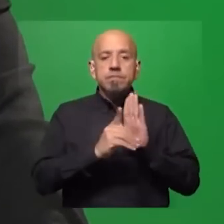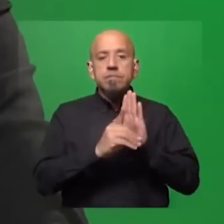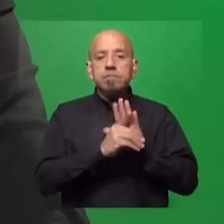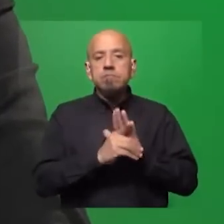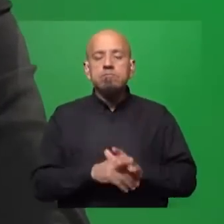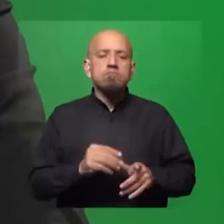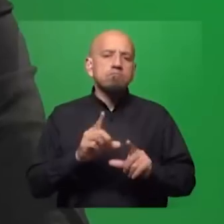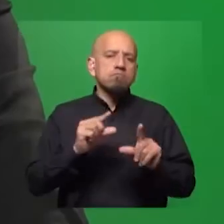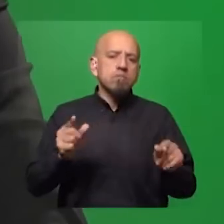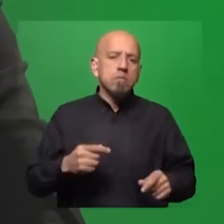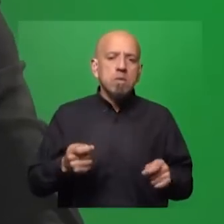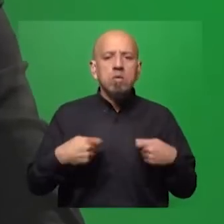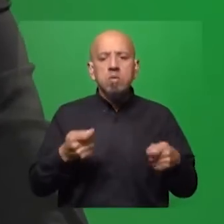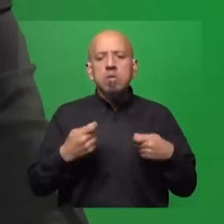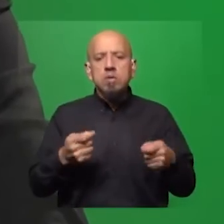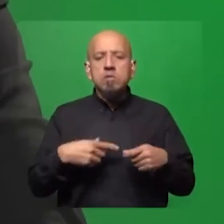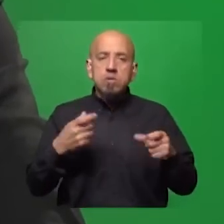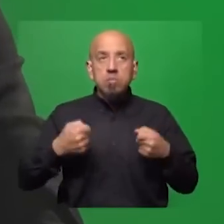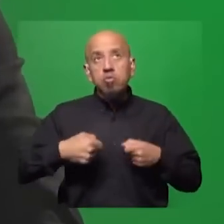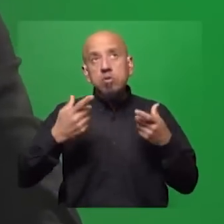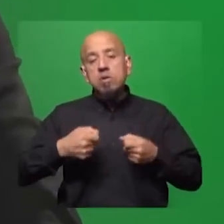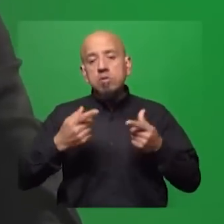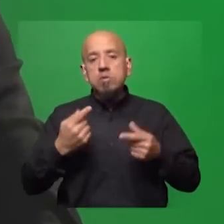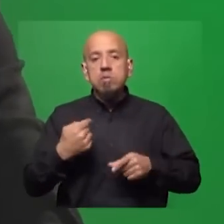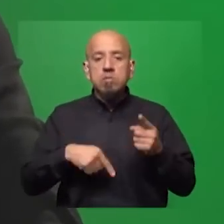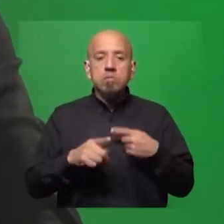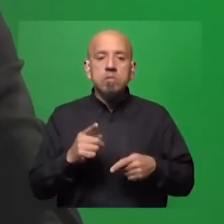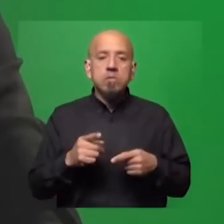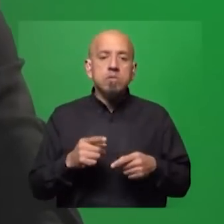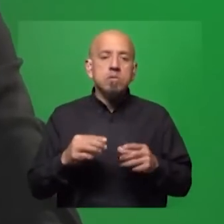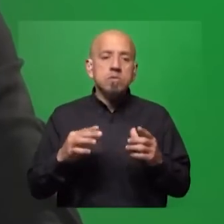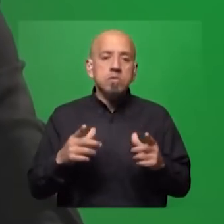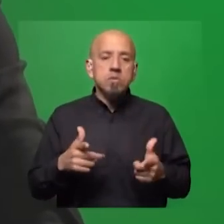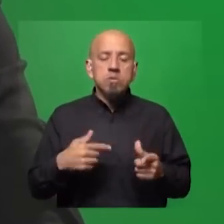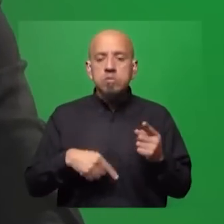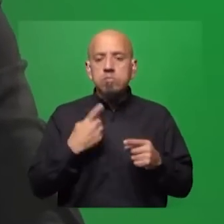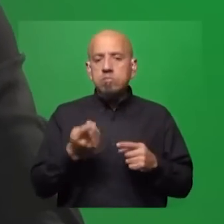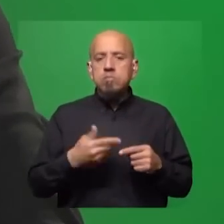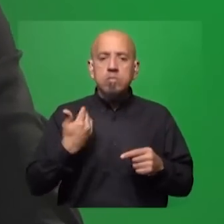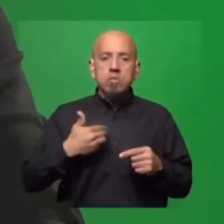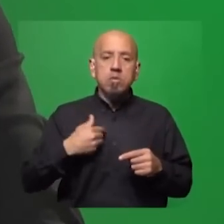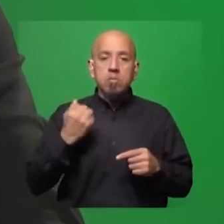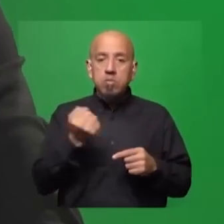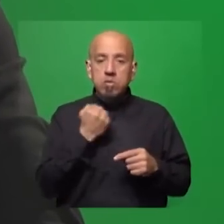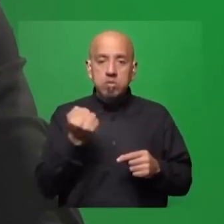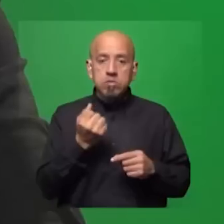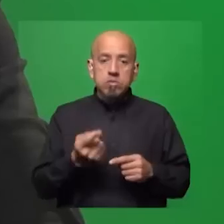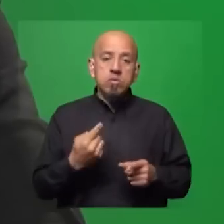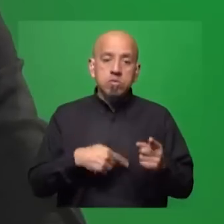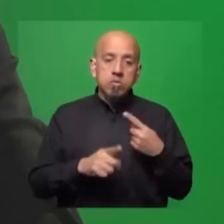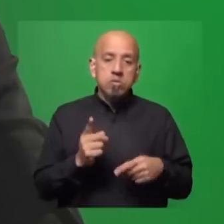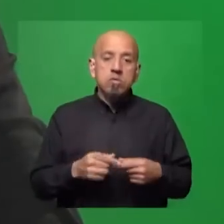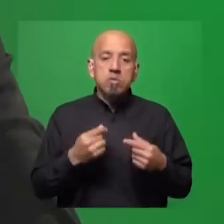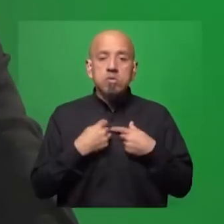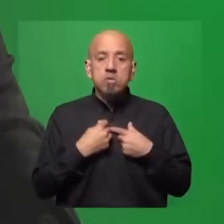menores, de comercio, de exportación, pero no hay nada tan influyente, no hay otro país tan influyente para nosotros como Argentina. Así que después de nuestra elección,